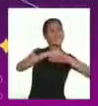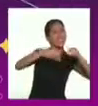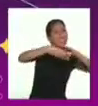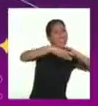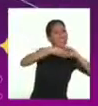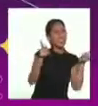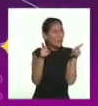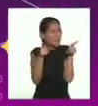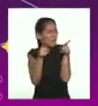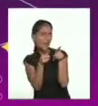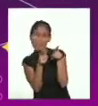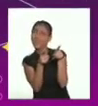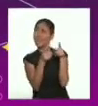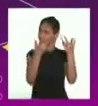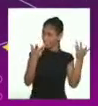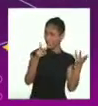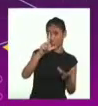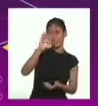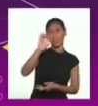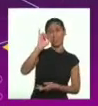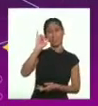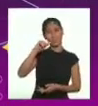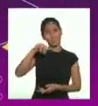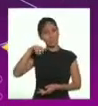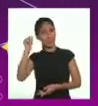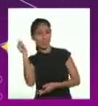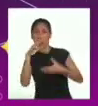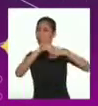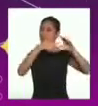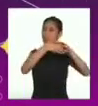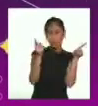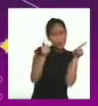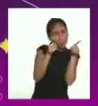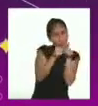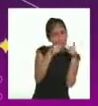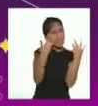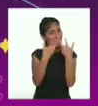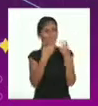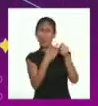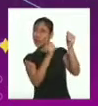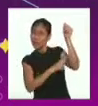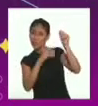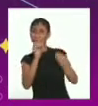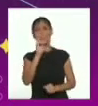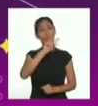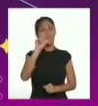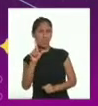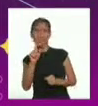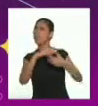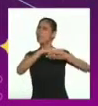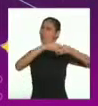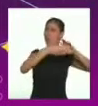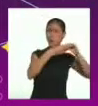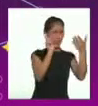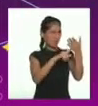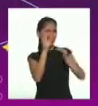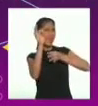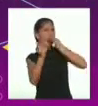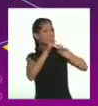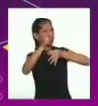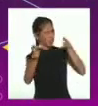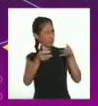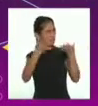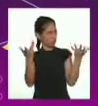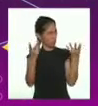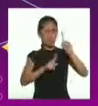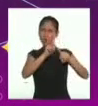La leyenda es un relato corto que forma parte de la tradición oral. Su propósito es explicar